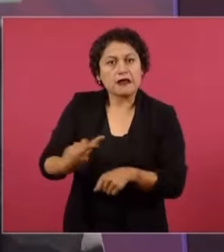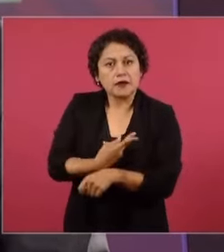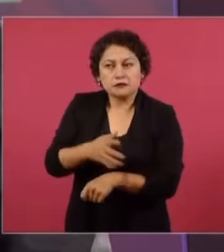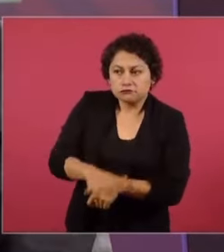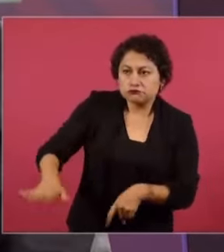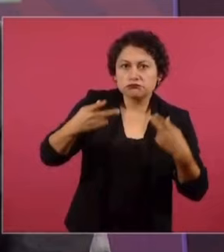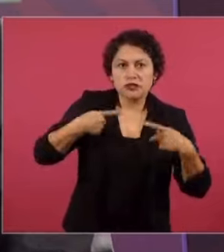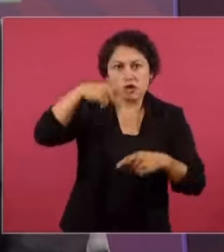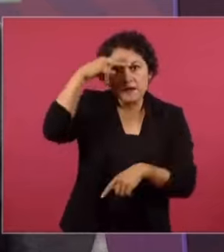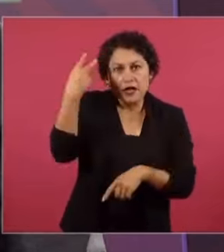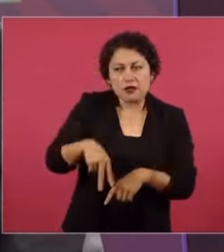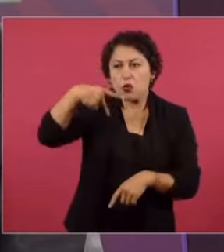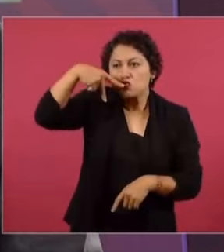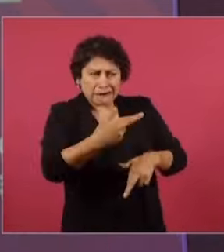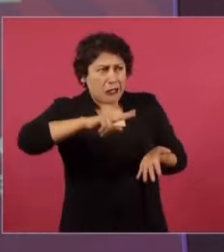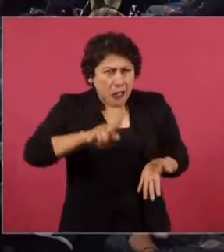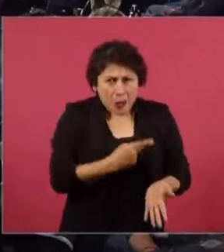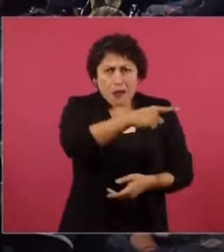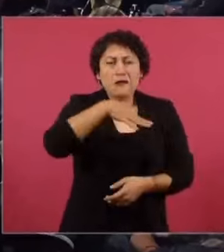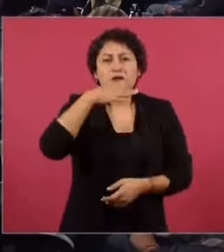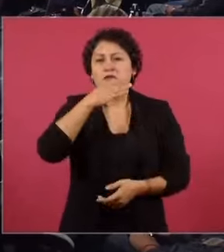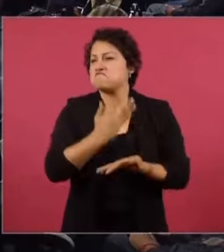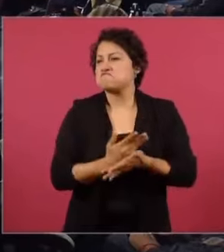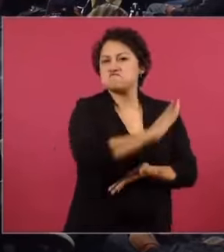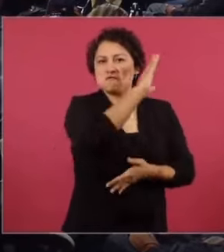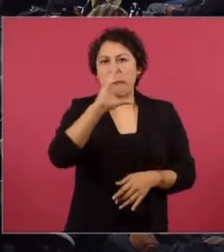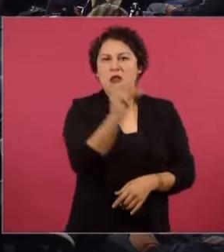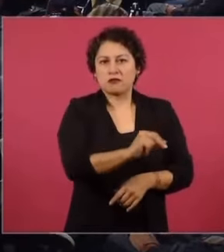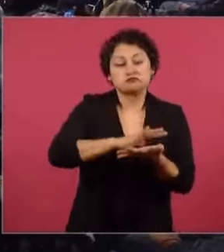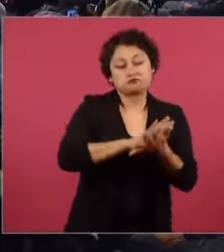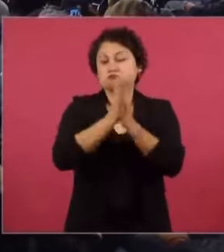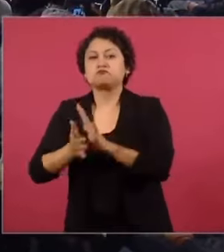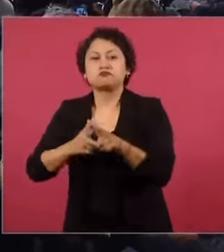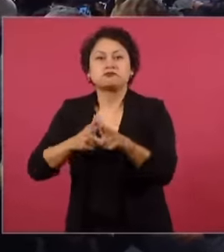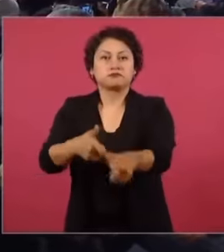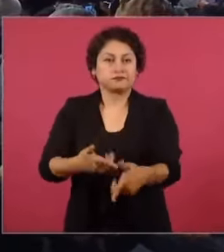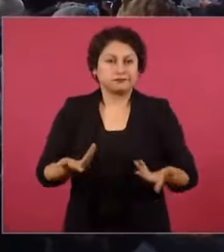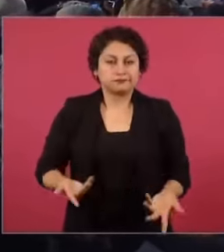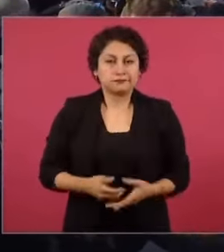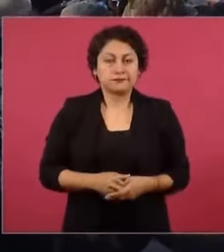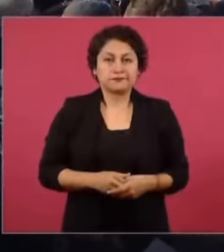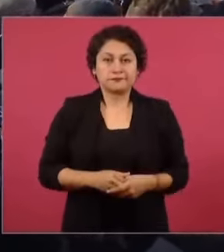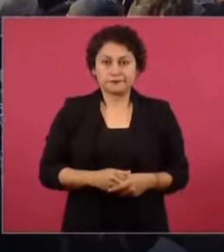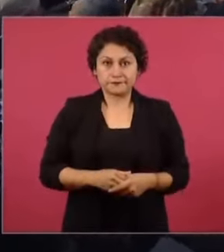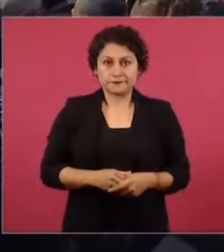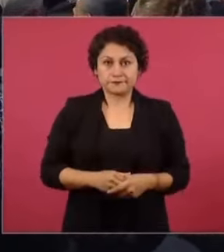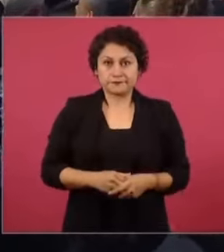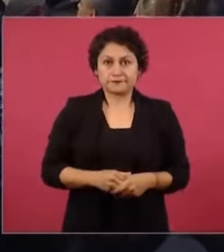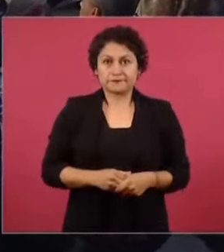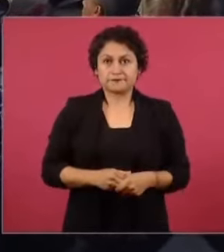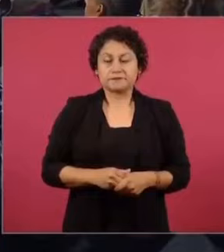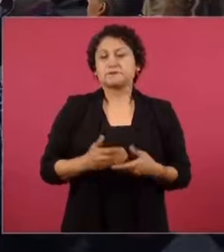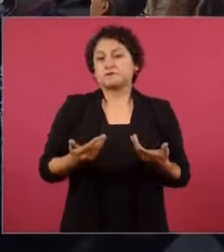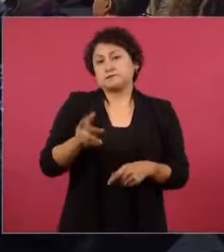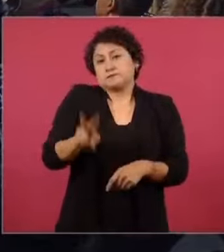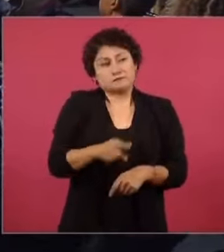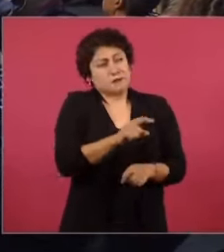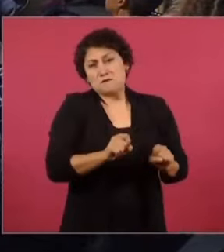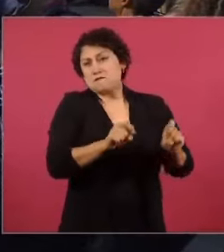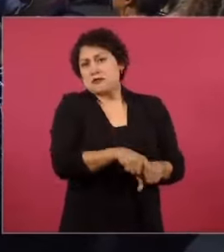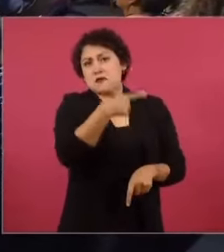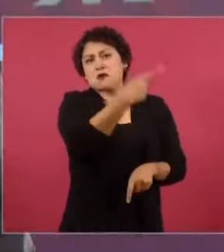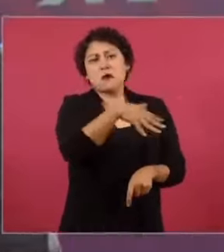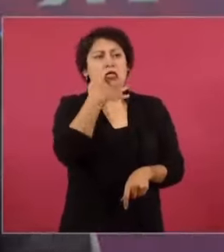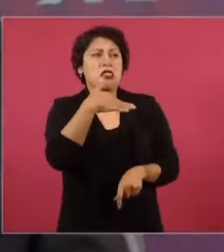regresen los corruptos, queremos que continúe la transformación. Y no les funcionaron sus medios convencionales,